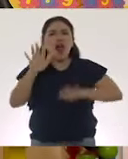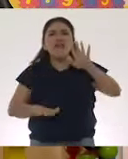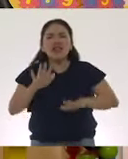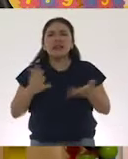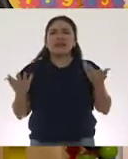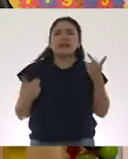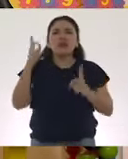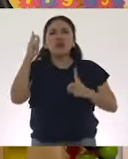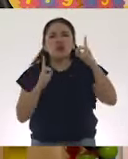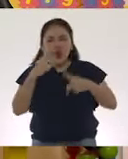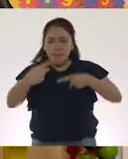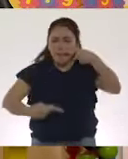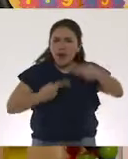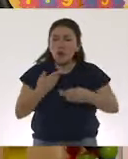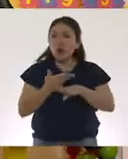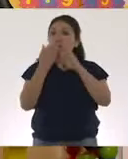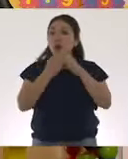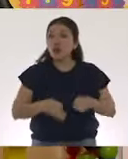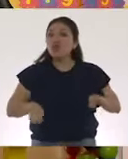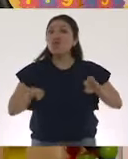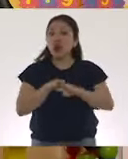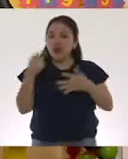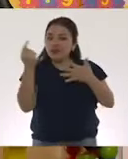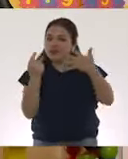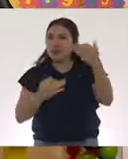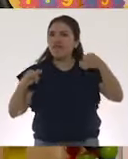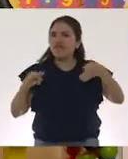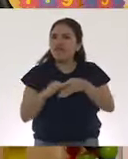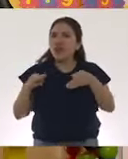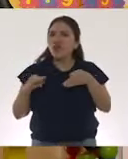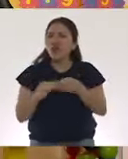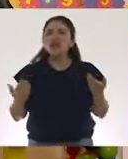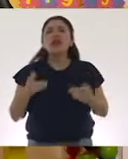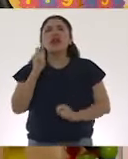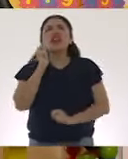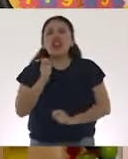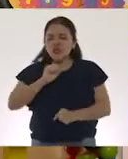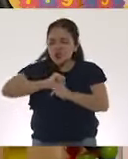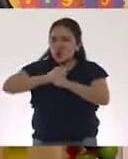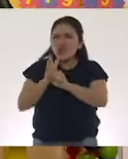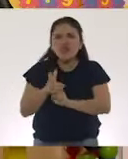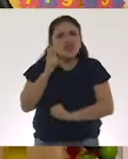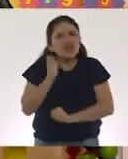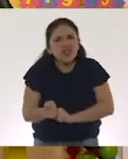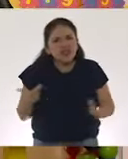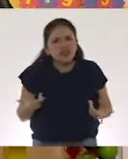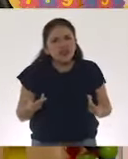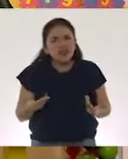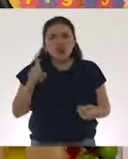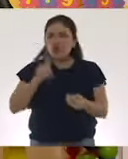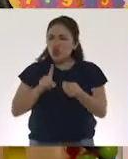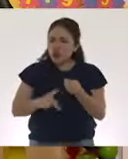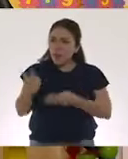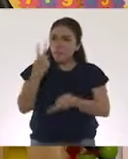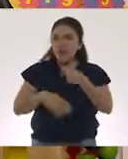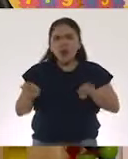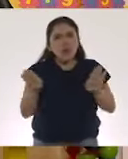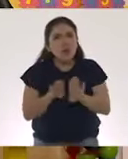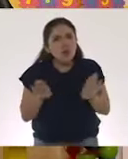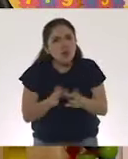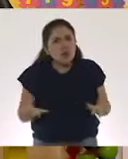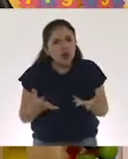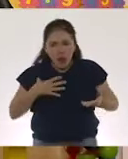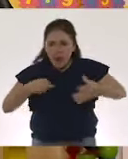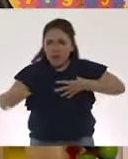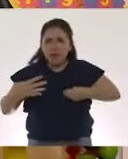llegar preguntas muy importantes y frecuentes como, ¿qué es el coronavirus? ¿De dónde surgió? ¿Cómo